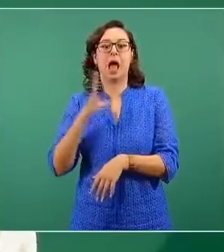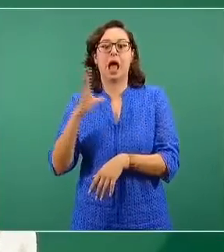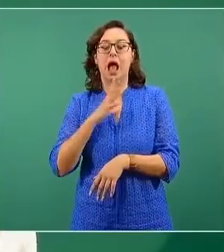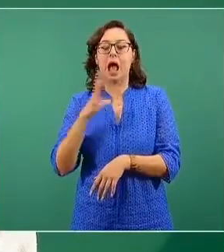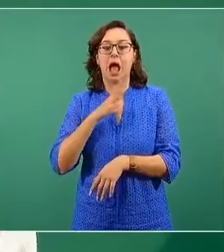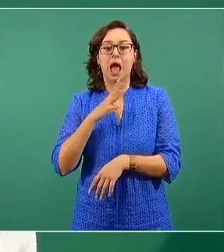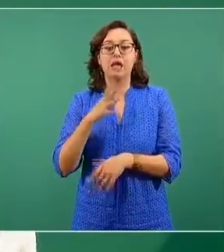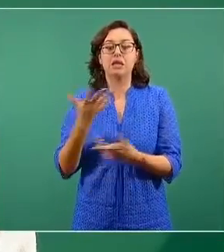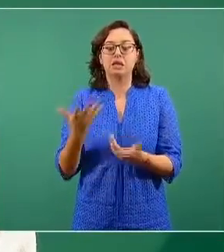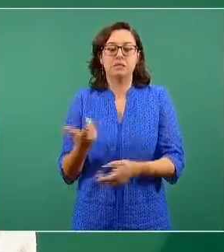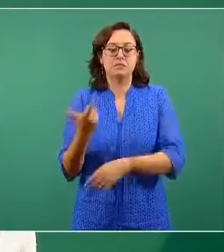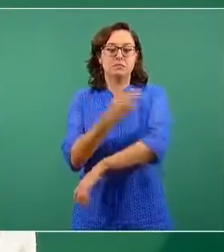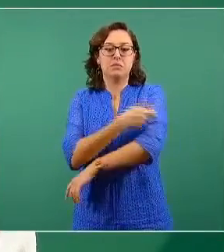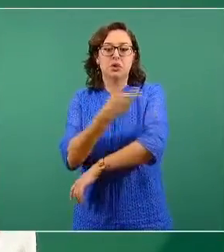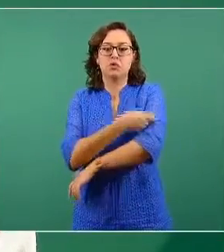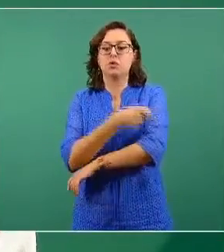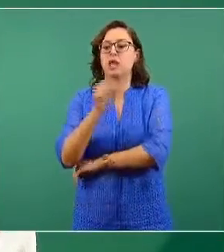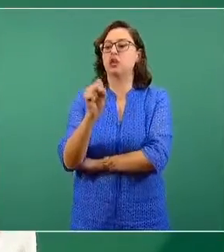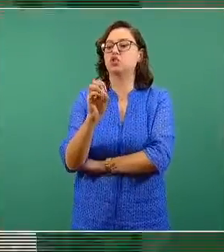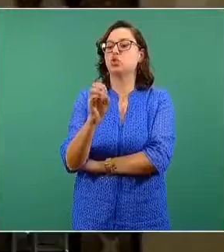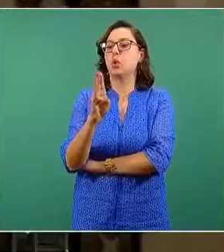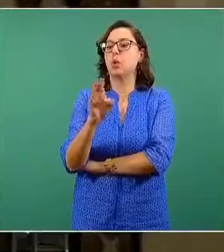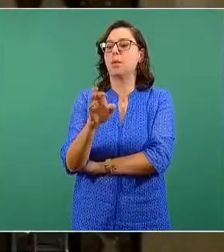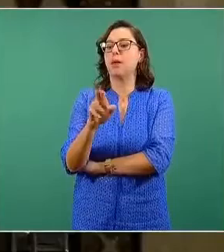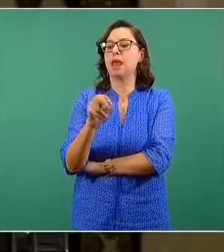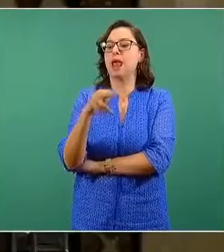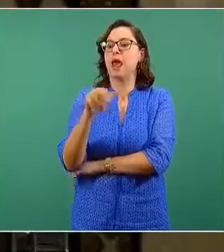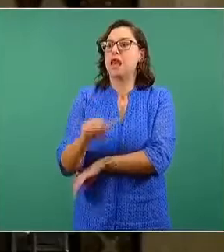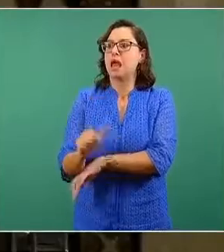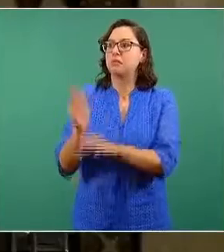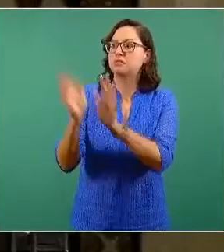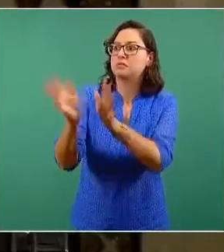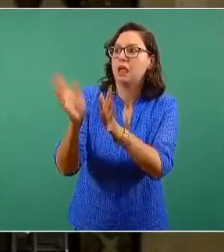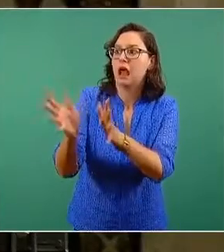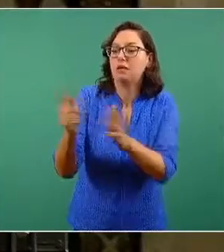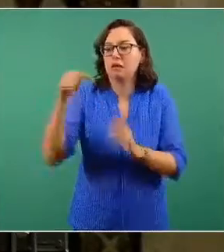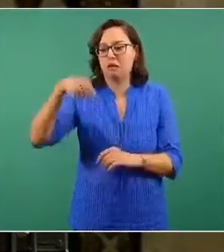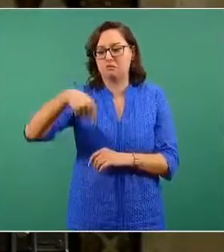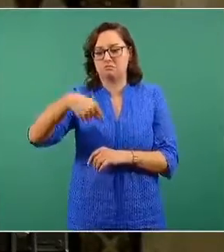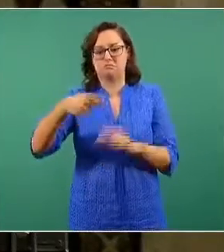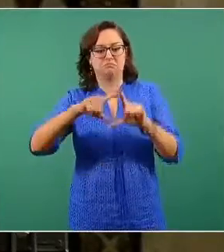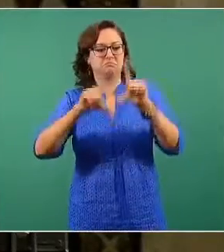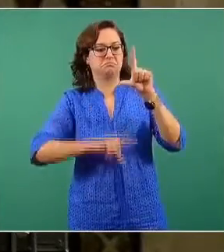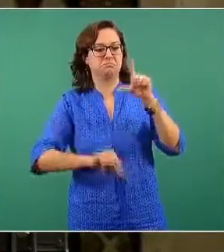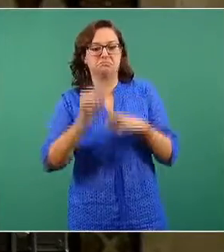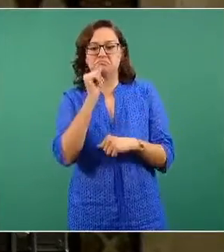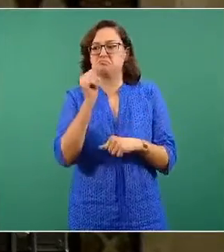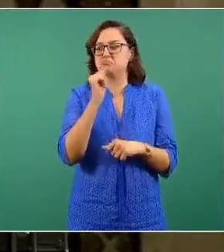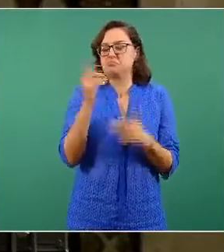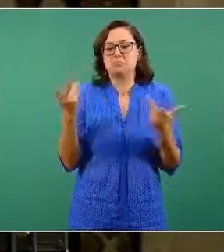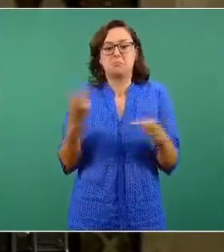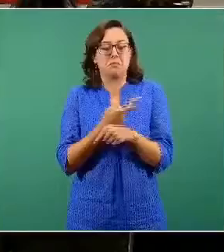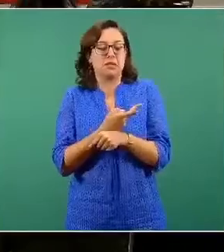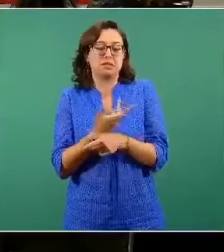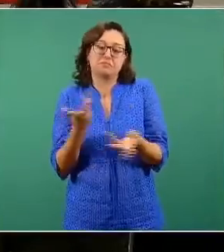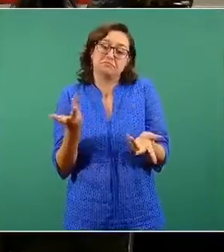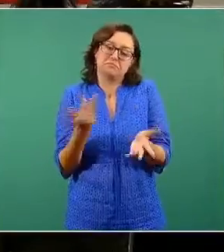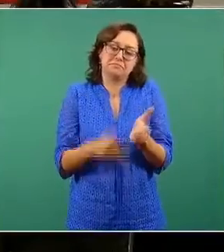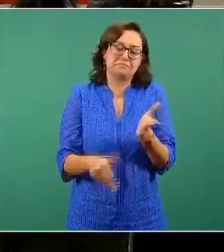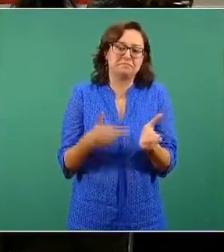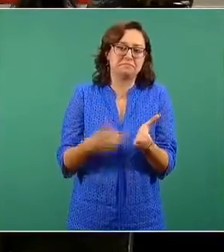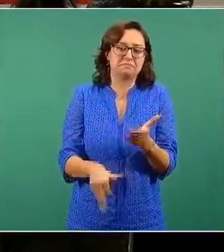soberana y en México hemos sabido de algunos avances, sin embargo, esto ha sido muy tímido al respecto de la difusión en medios. Muchas gracias.